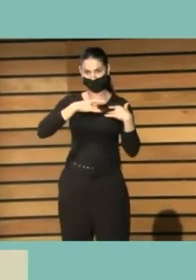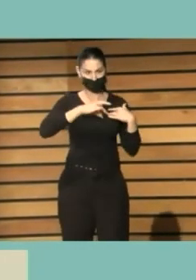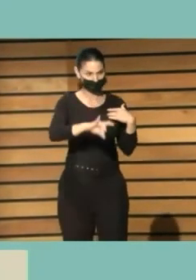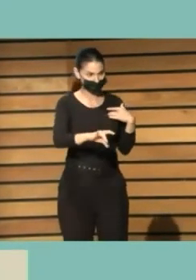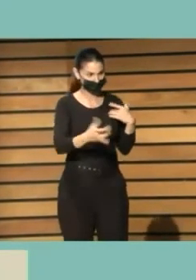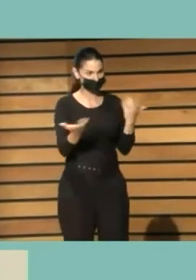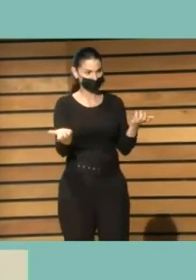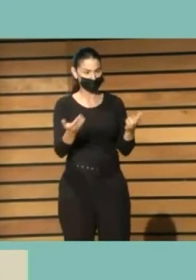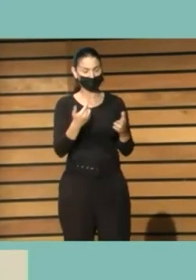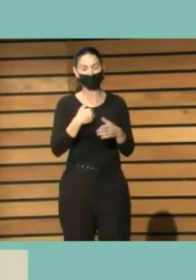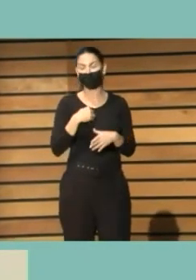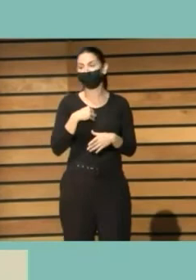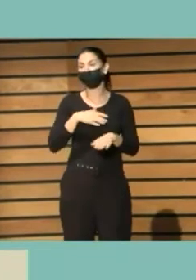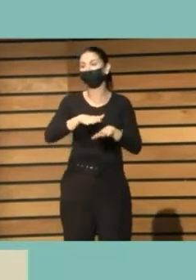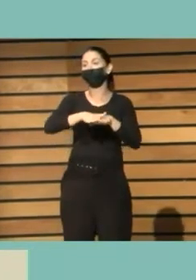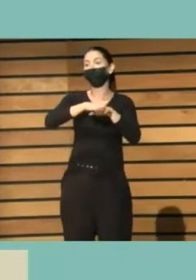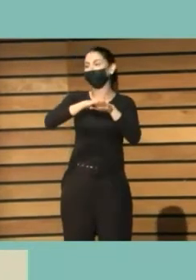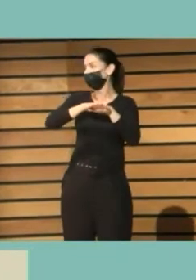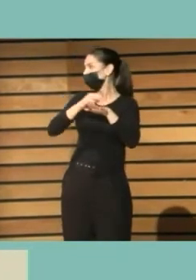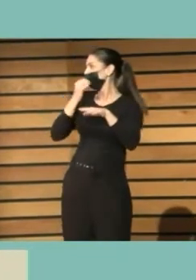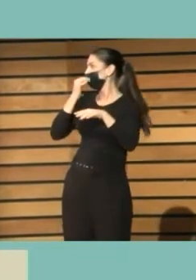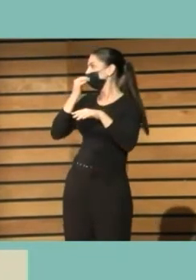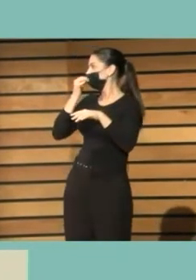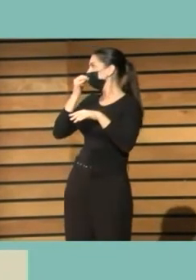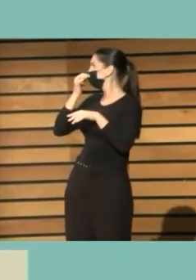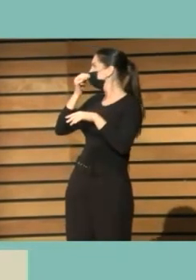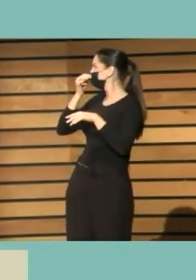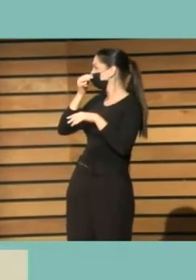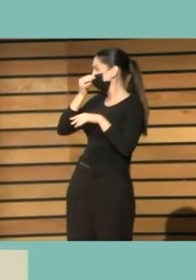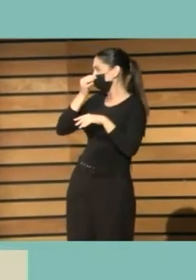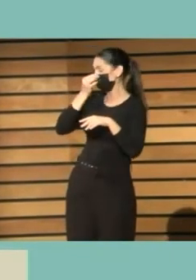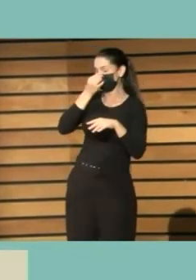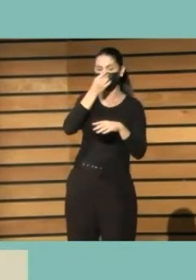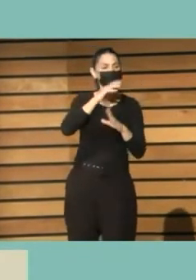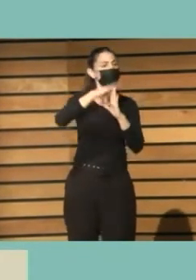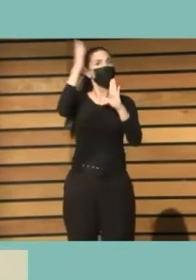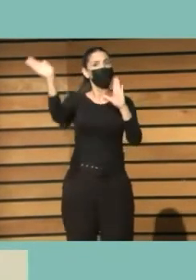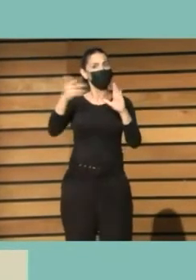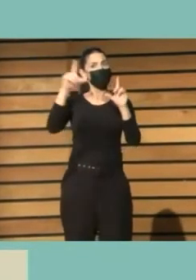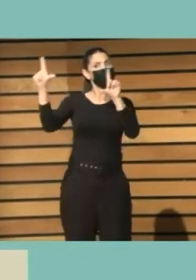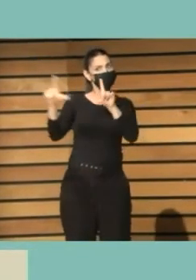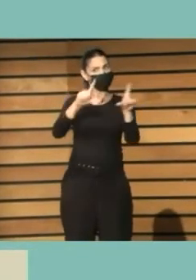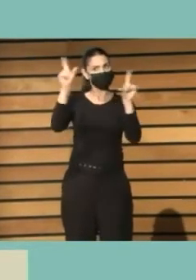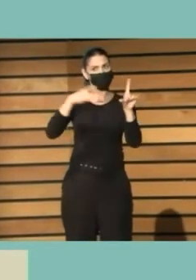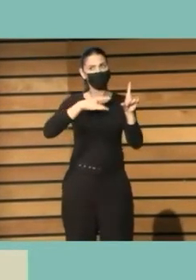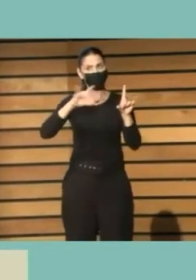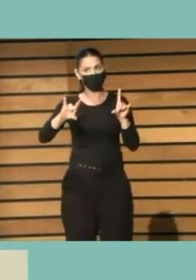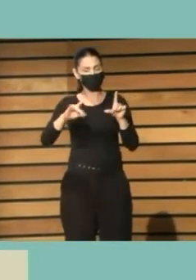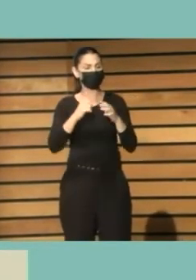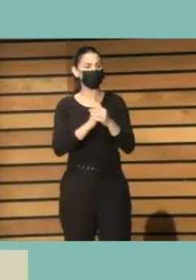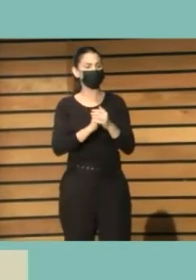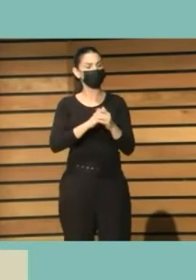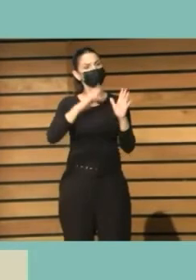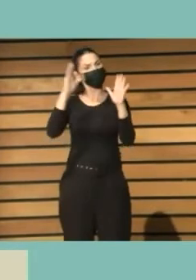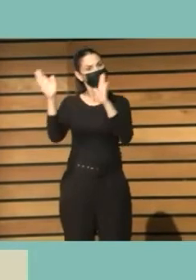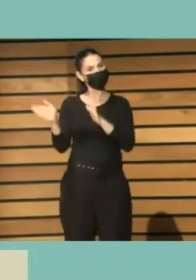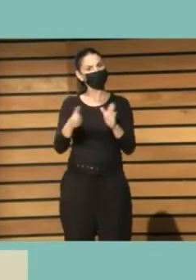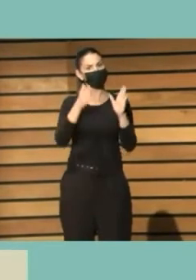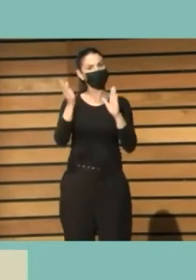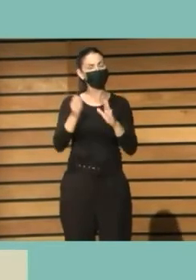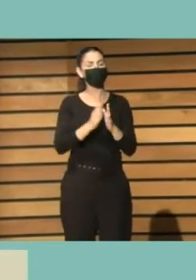con el permiso de Alicia puedes pasar las imágenes de los otros proyectos si tienes el pdf disponible vamos a pasar algunas